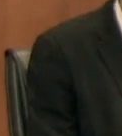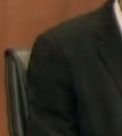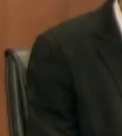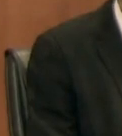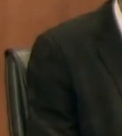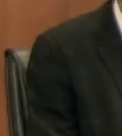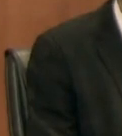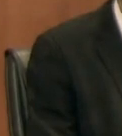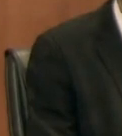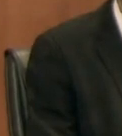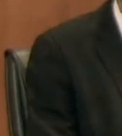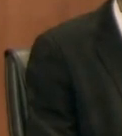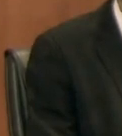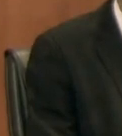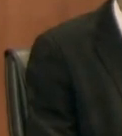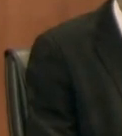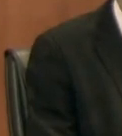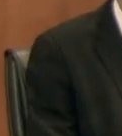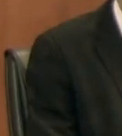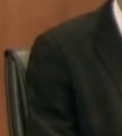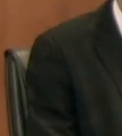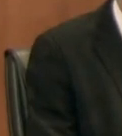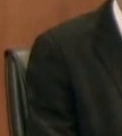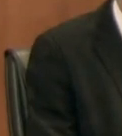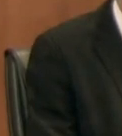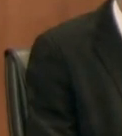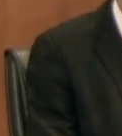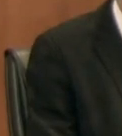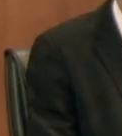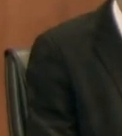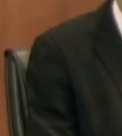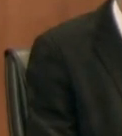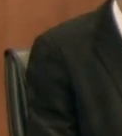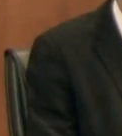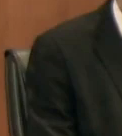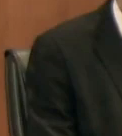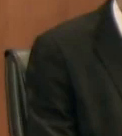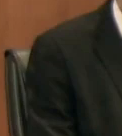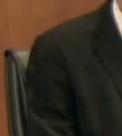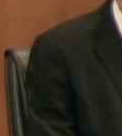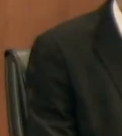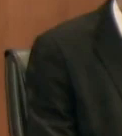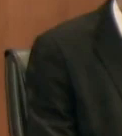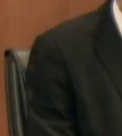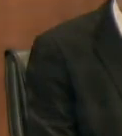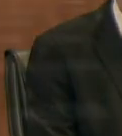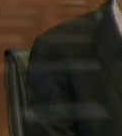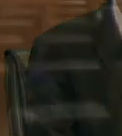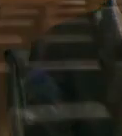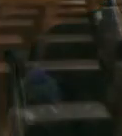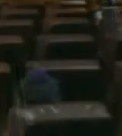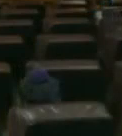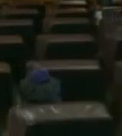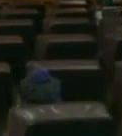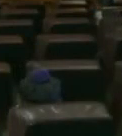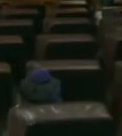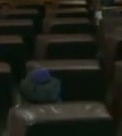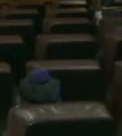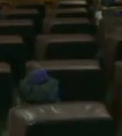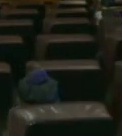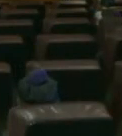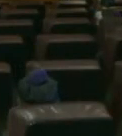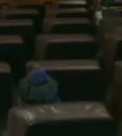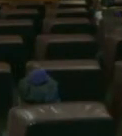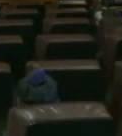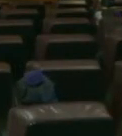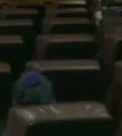párrafo único, artículo 40 de la Ley 327 del año 1998, sobre carrera judicial, el cual